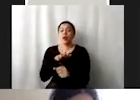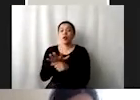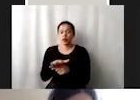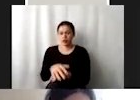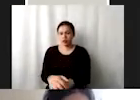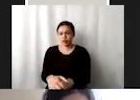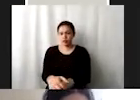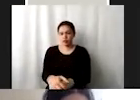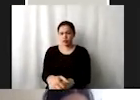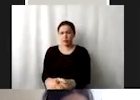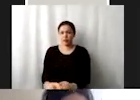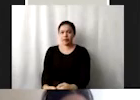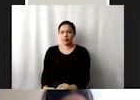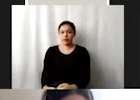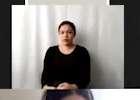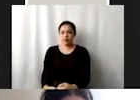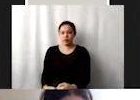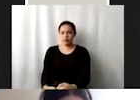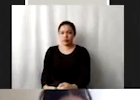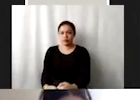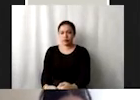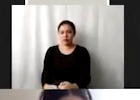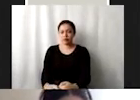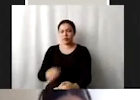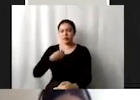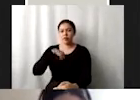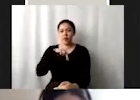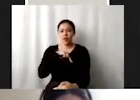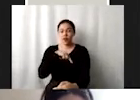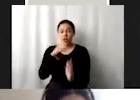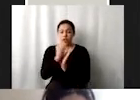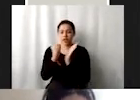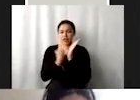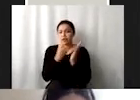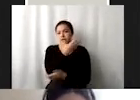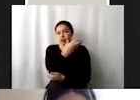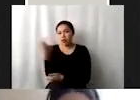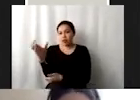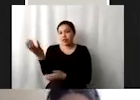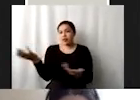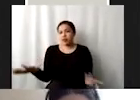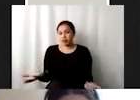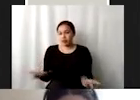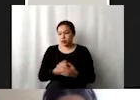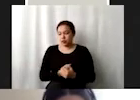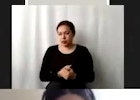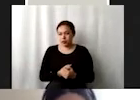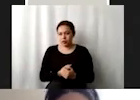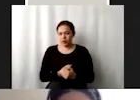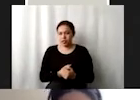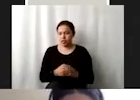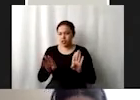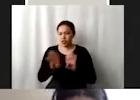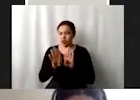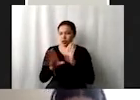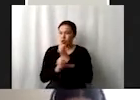sistema, nuestros sistemas agrícolas pues están en crisis por todo el